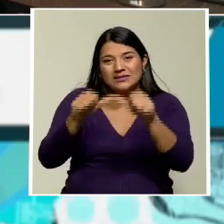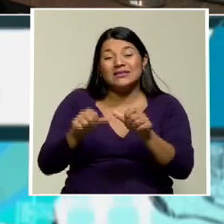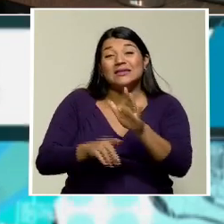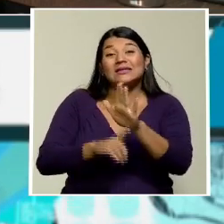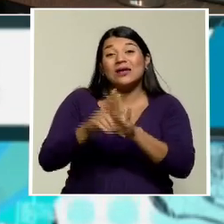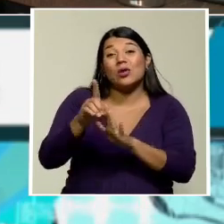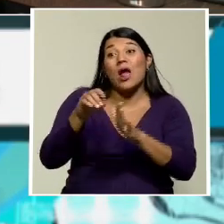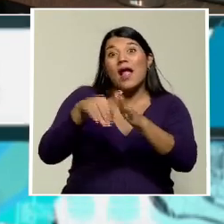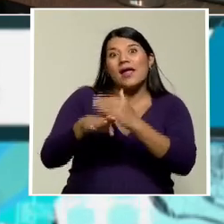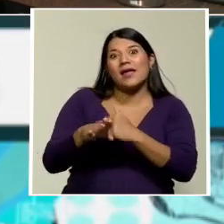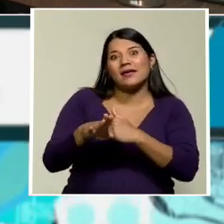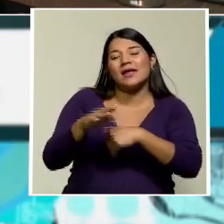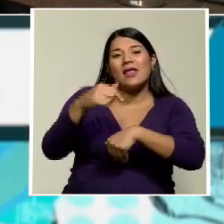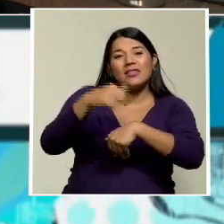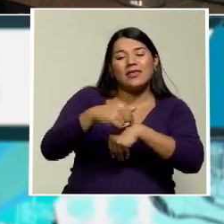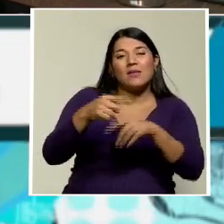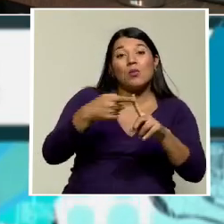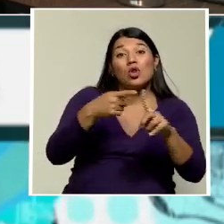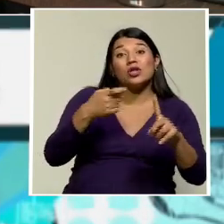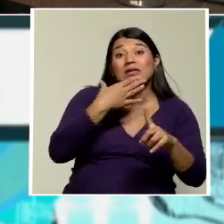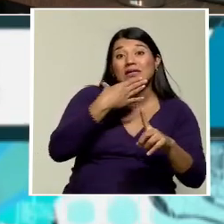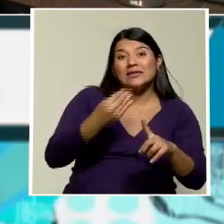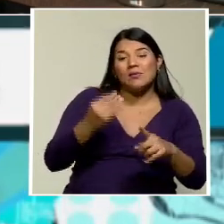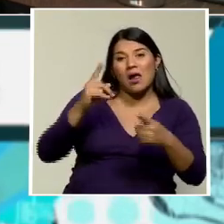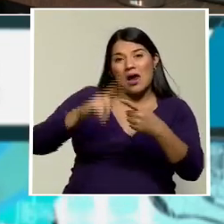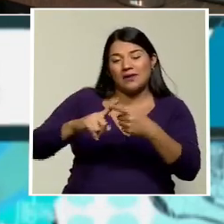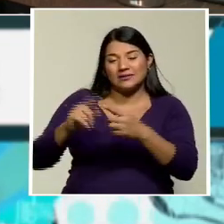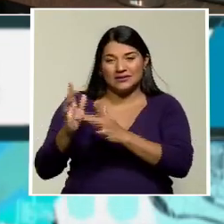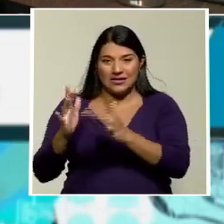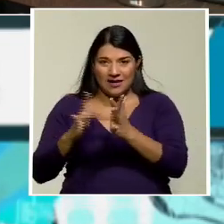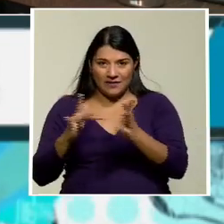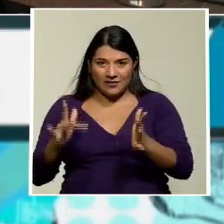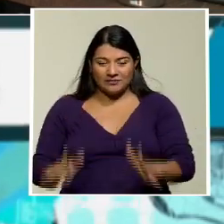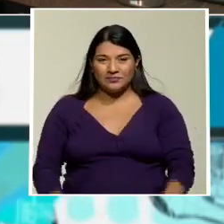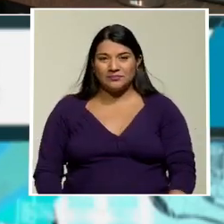la temporada alta que empieza muy pronto, en diciembre próximo.